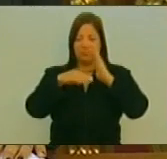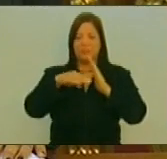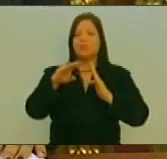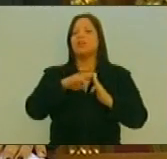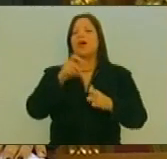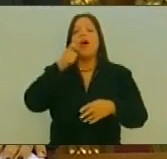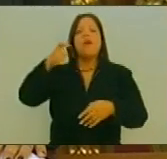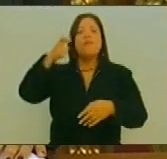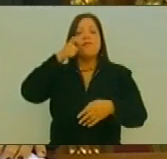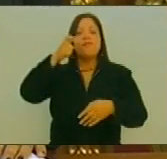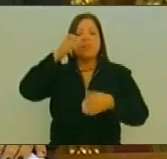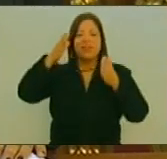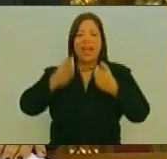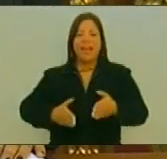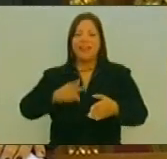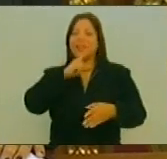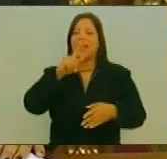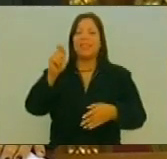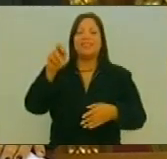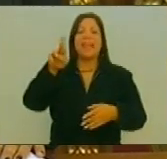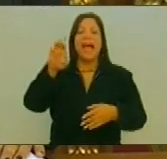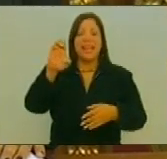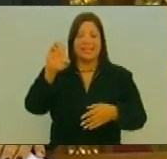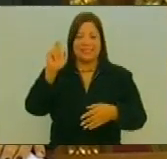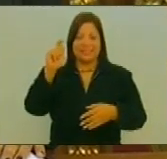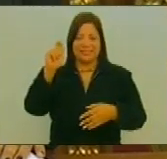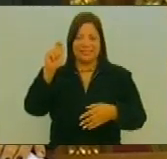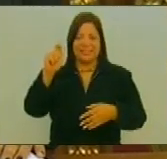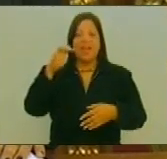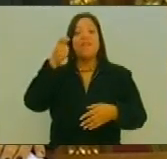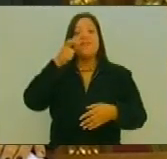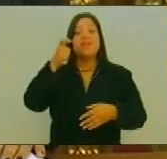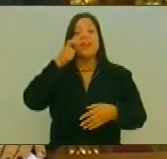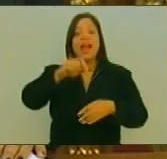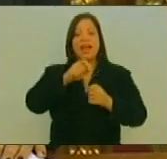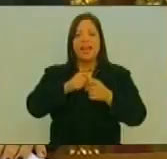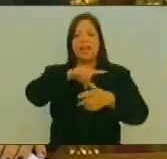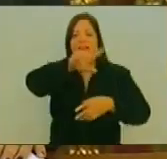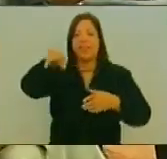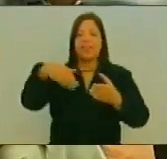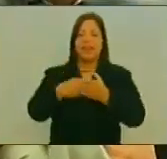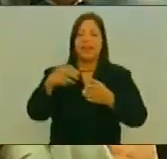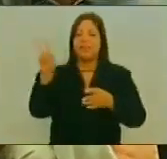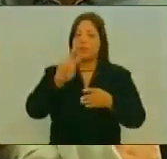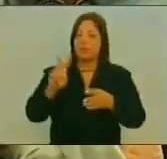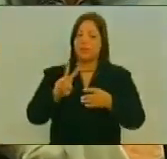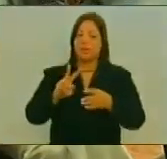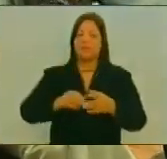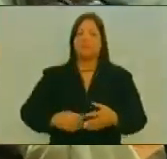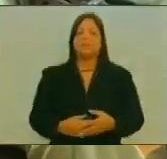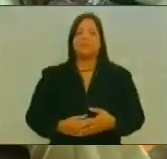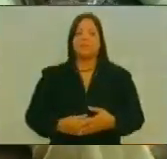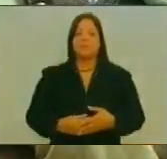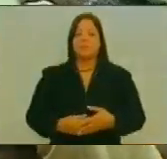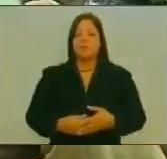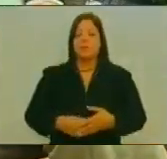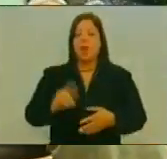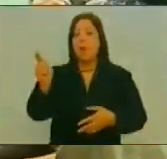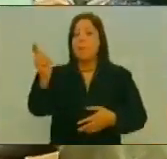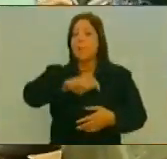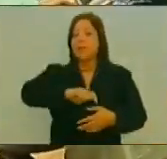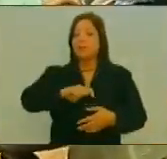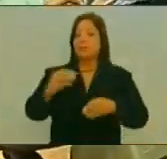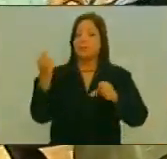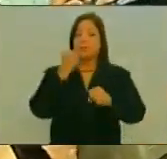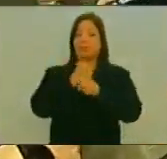ciudadano doctor Tarek William Saab Fiscal General de la República Bolivariana de Venezuela A un mes de